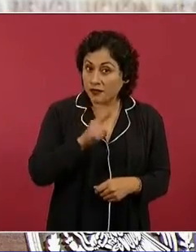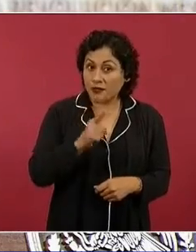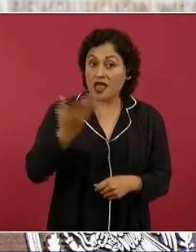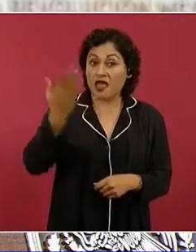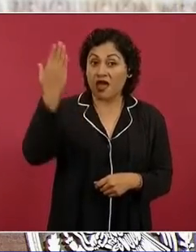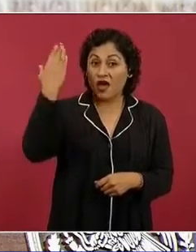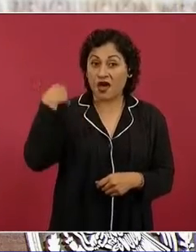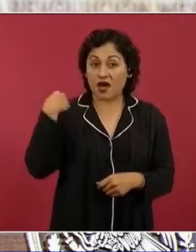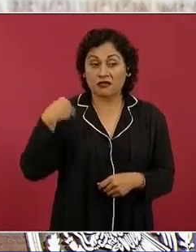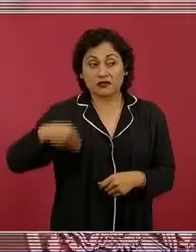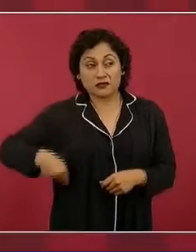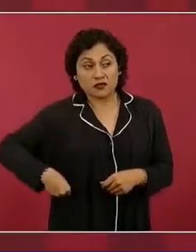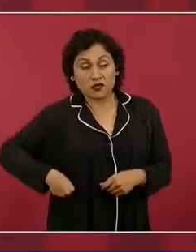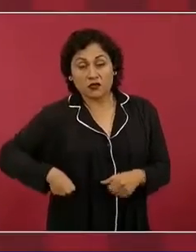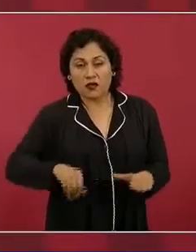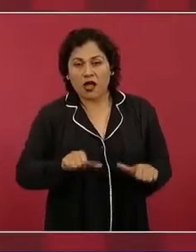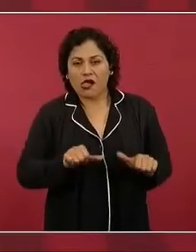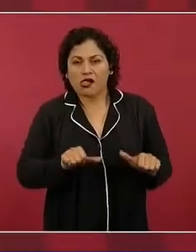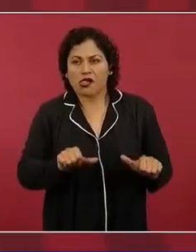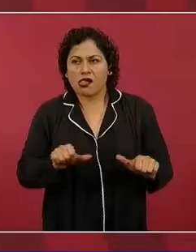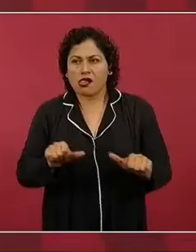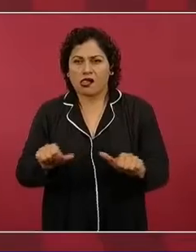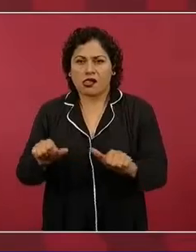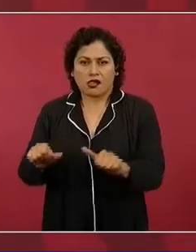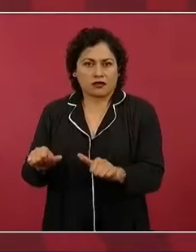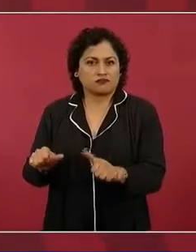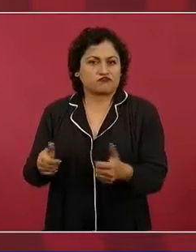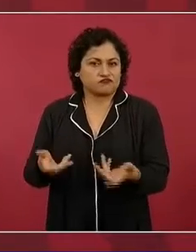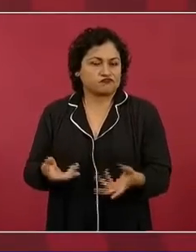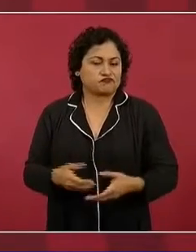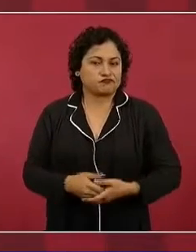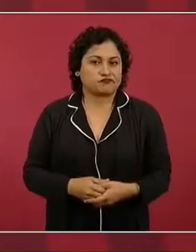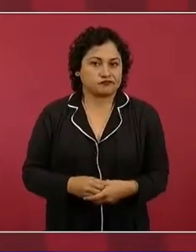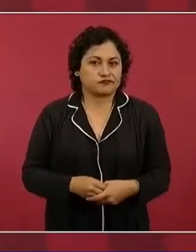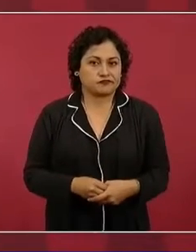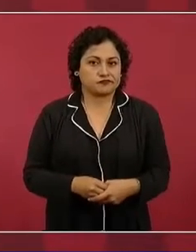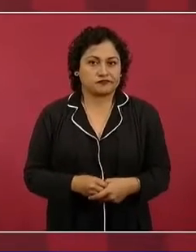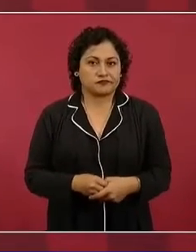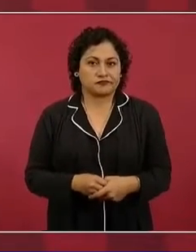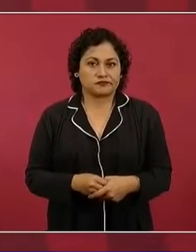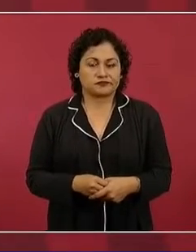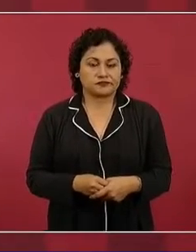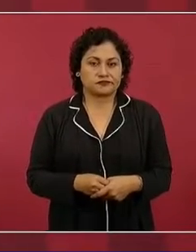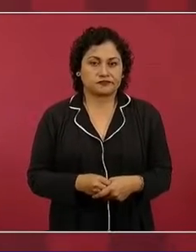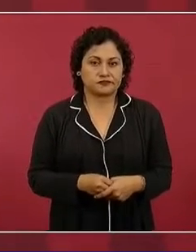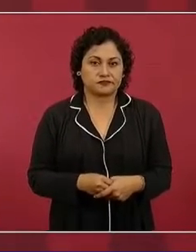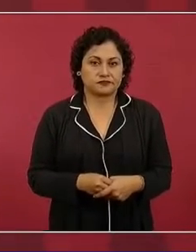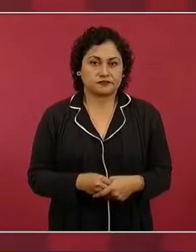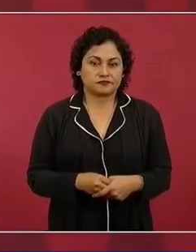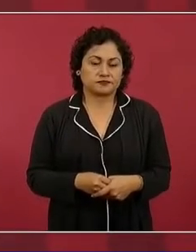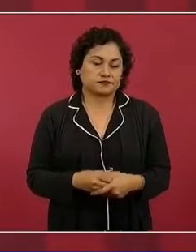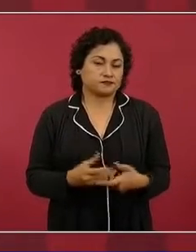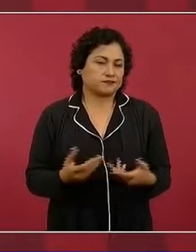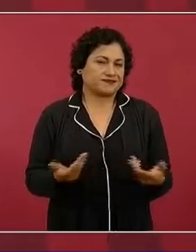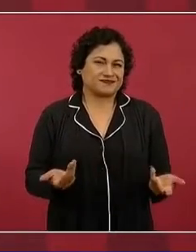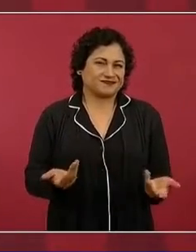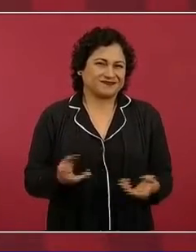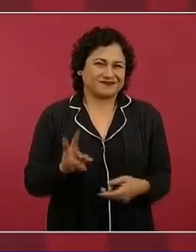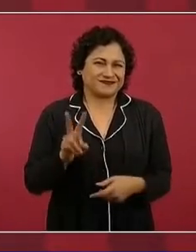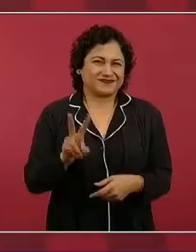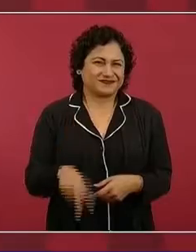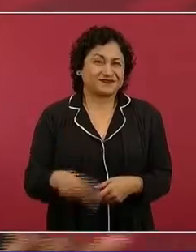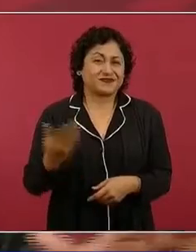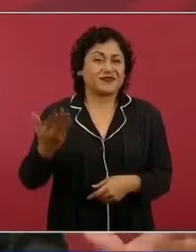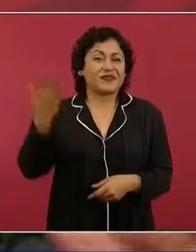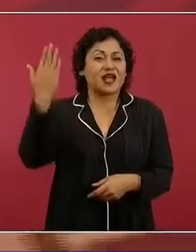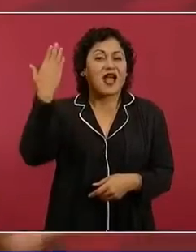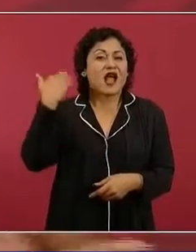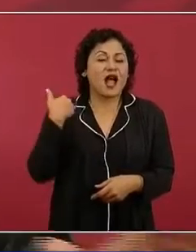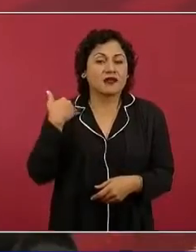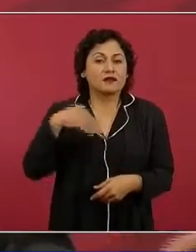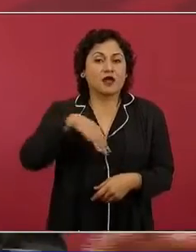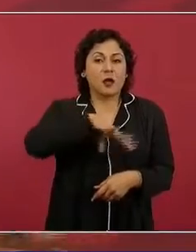planes